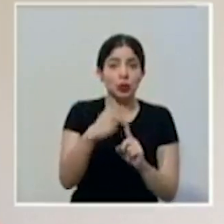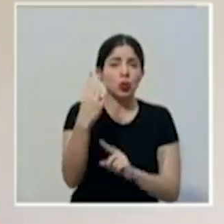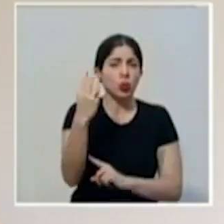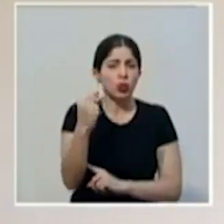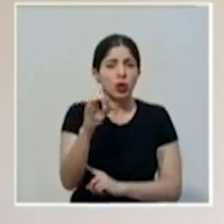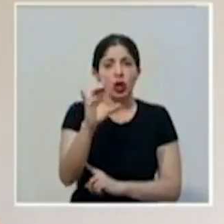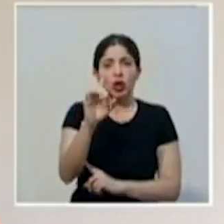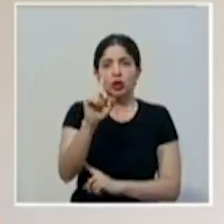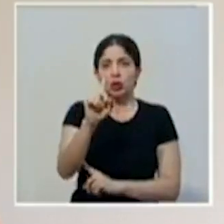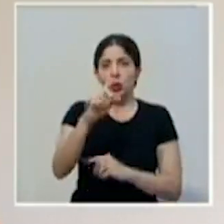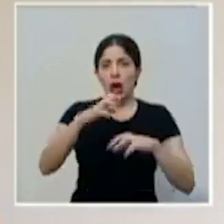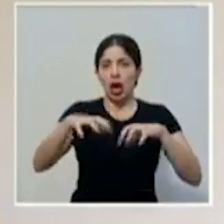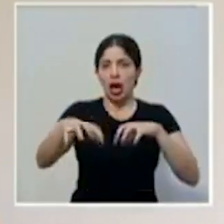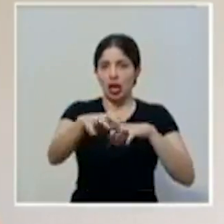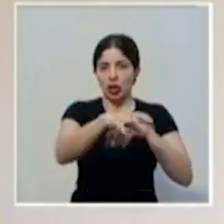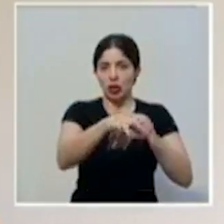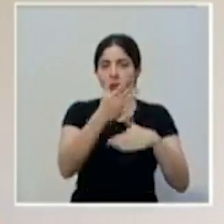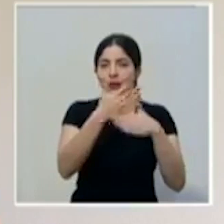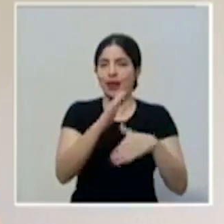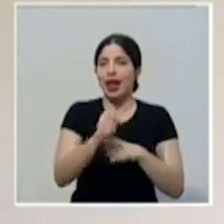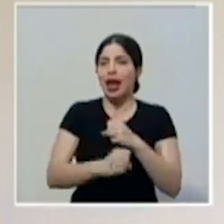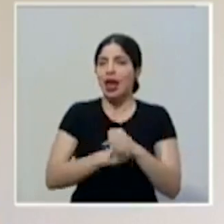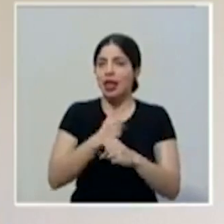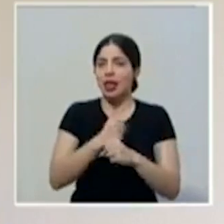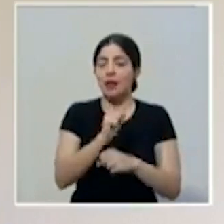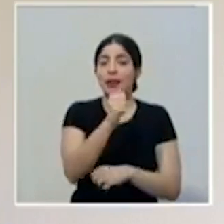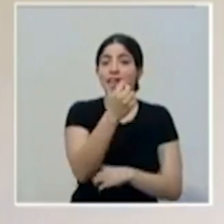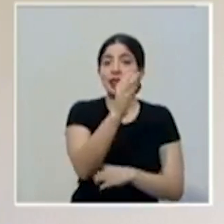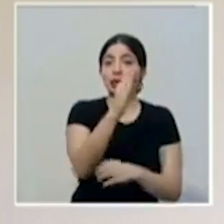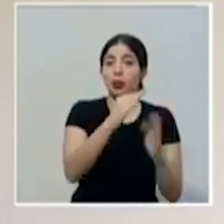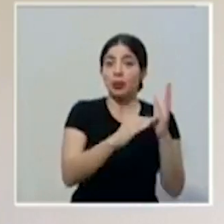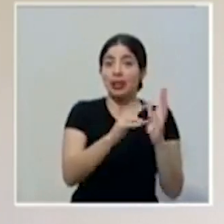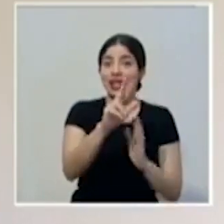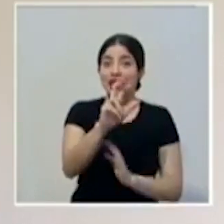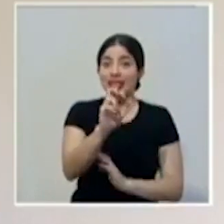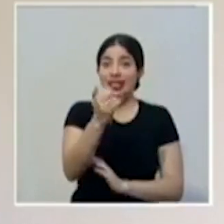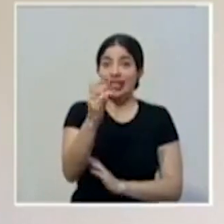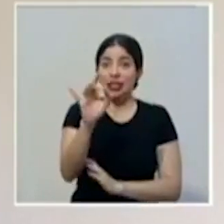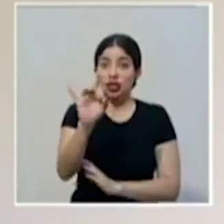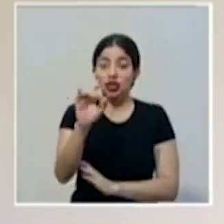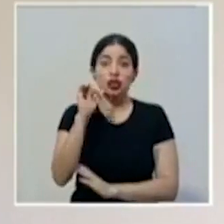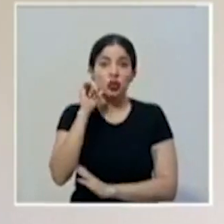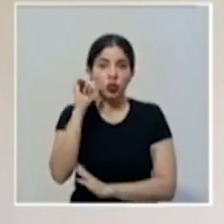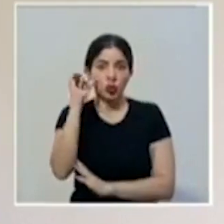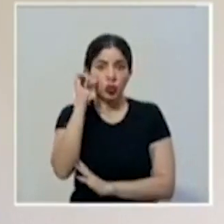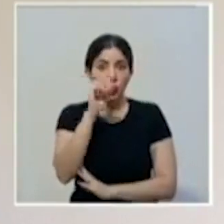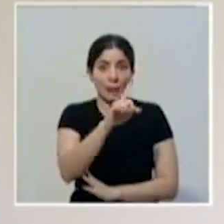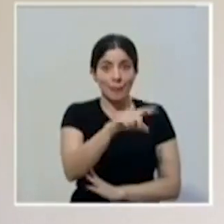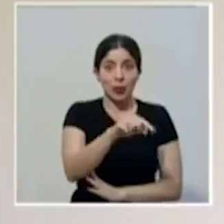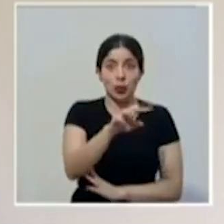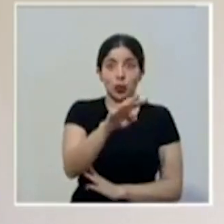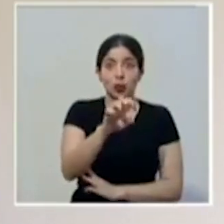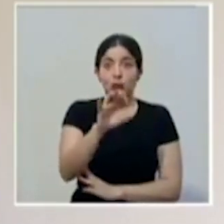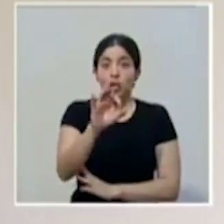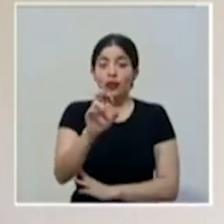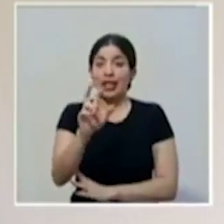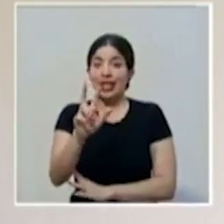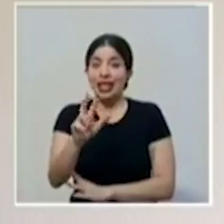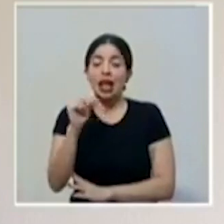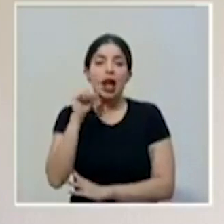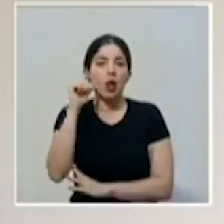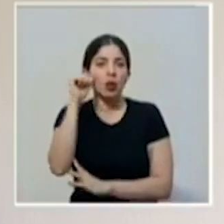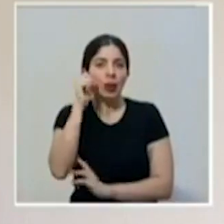en 81 cantones. Por edad tenemos 19,318 adultos, 1,493